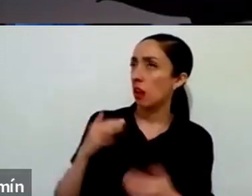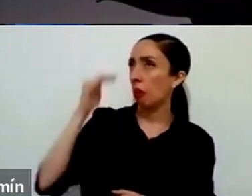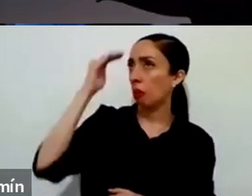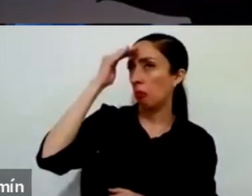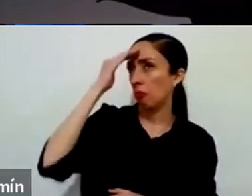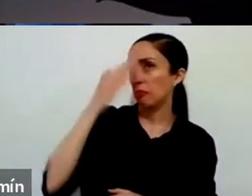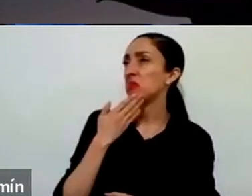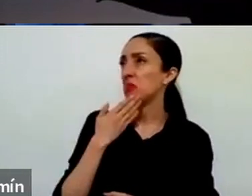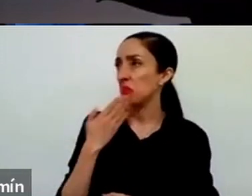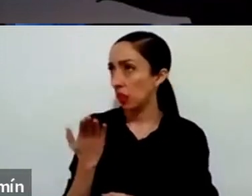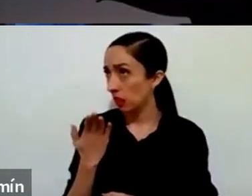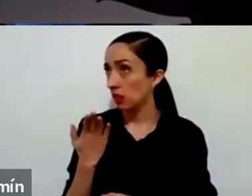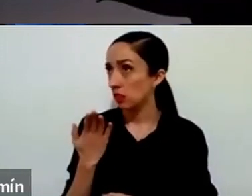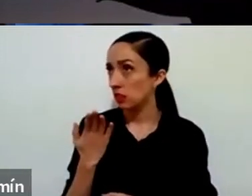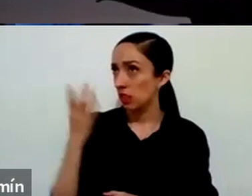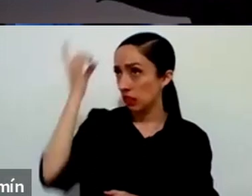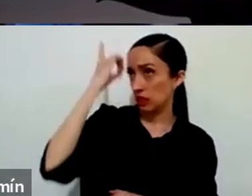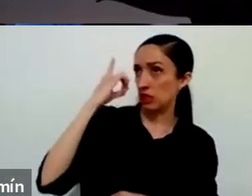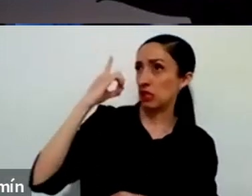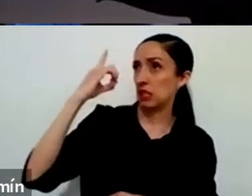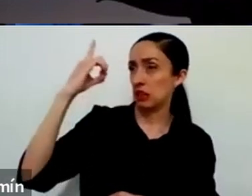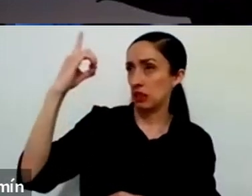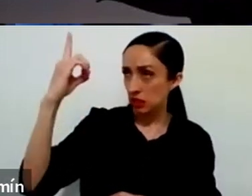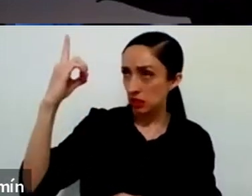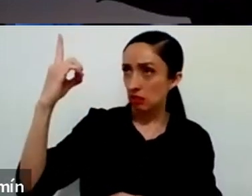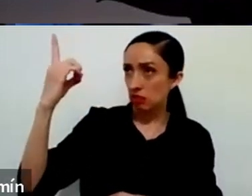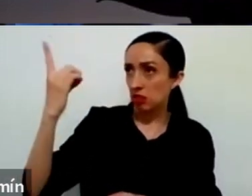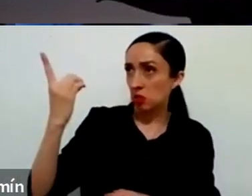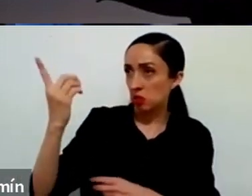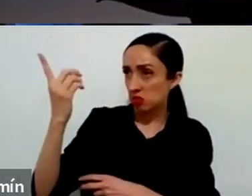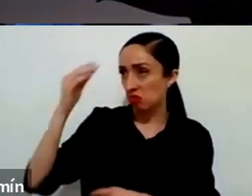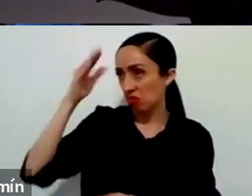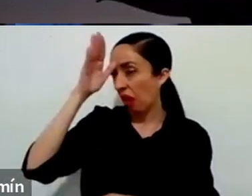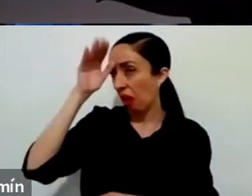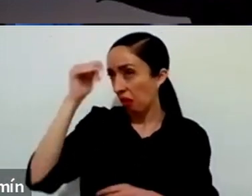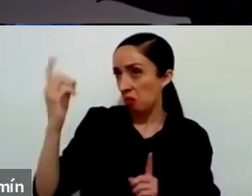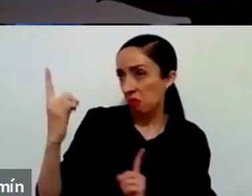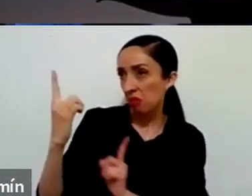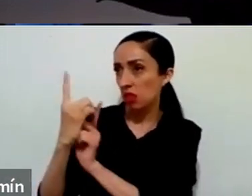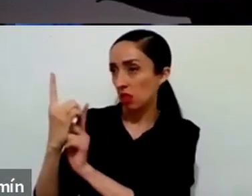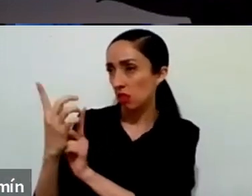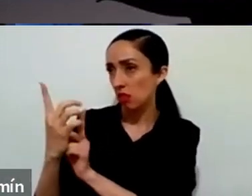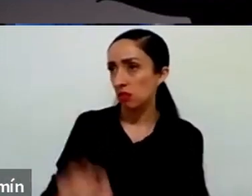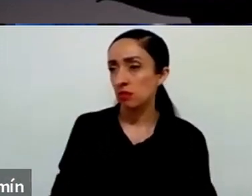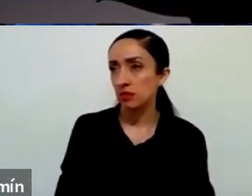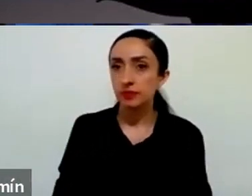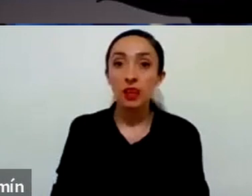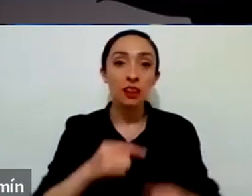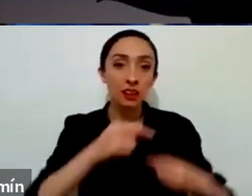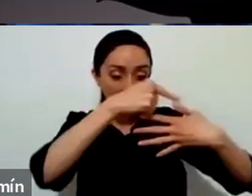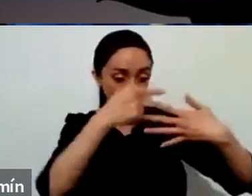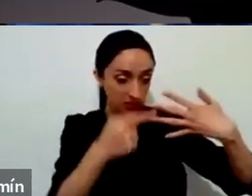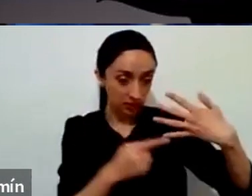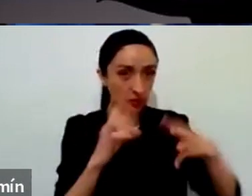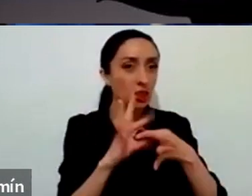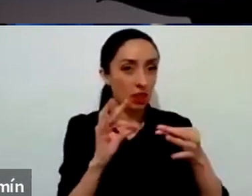cinco pasos. Y mi intención es repasar con ustedes estos cinco pasos para que los tengan y